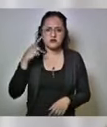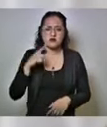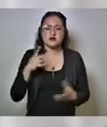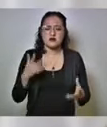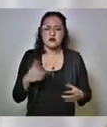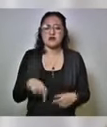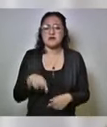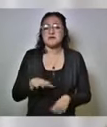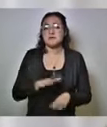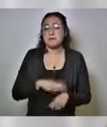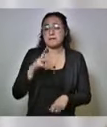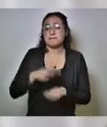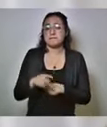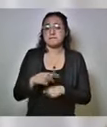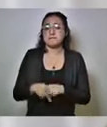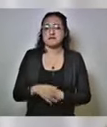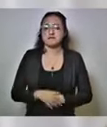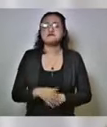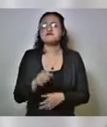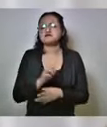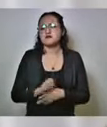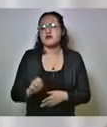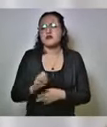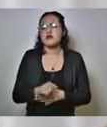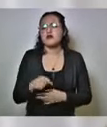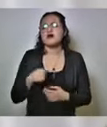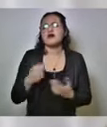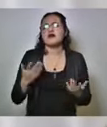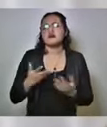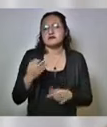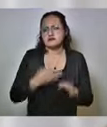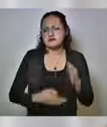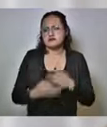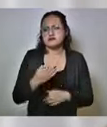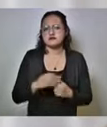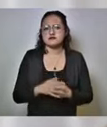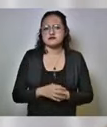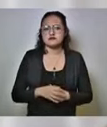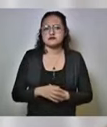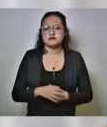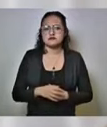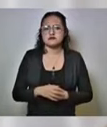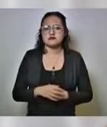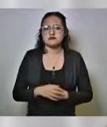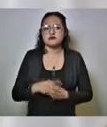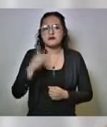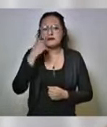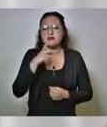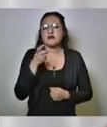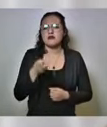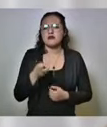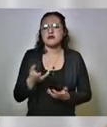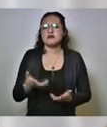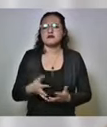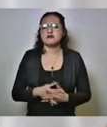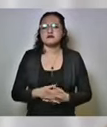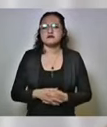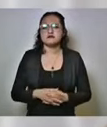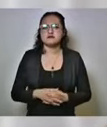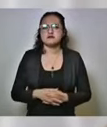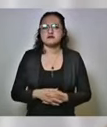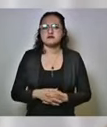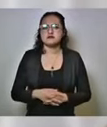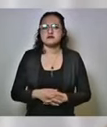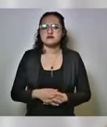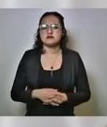nosotros y entonces estamos haciendo todo todo para ello este y